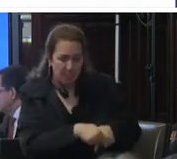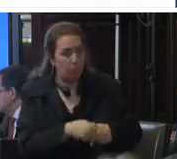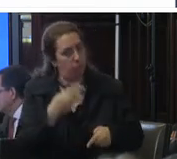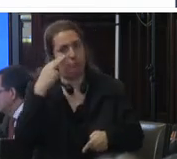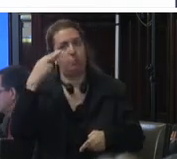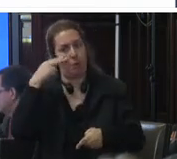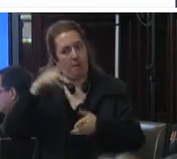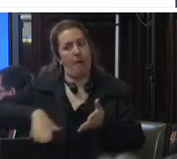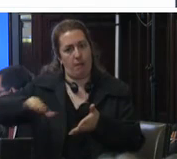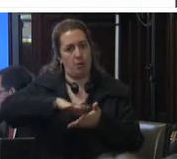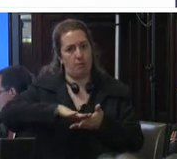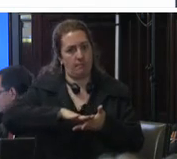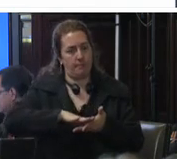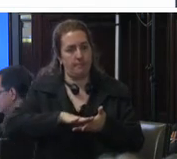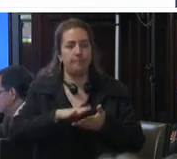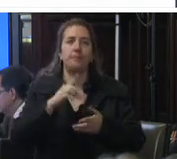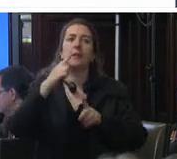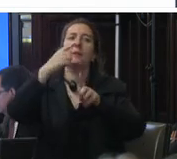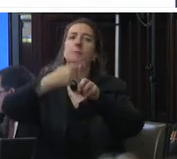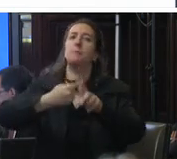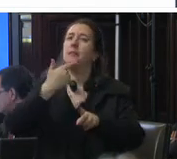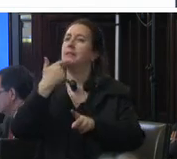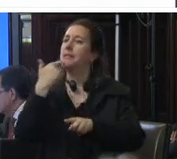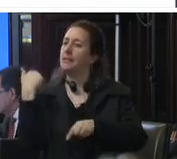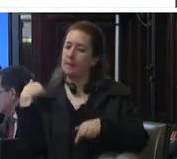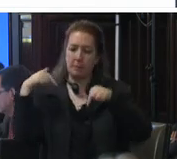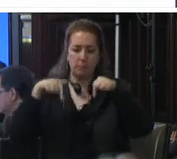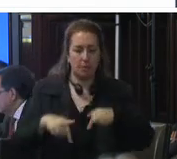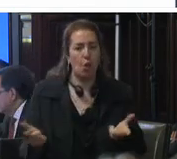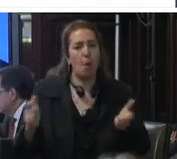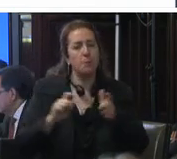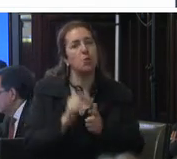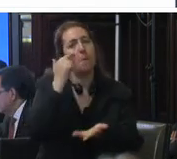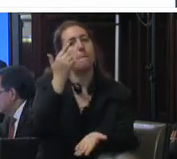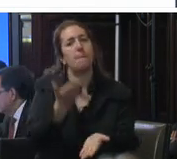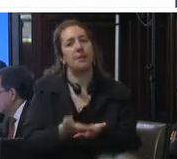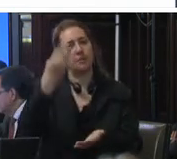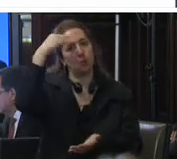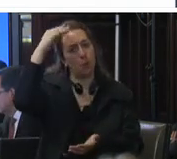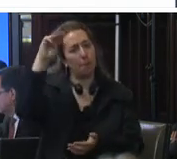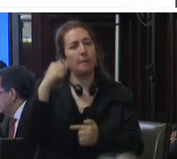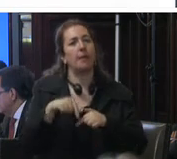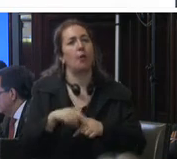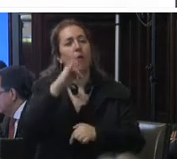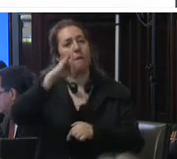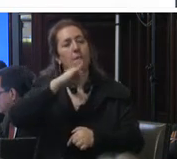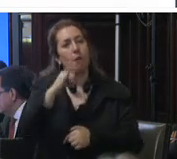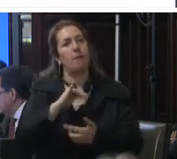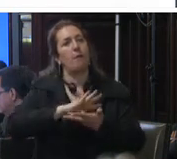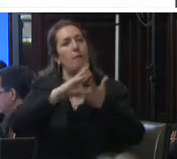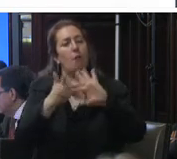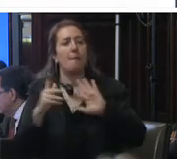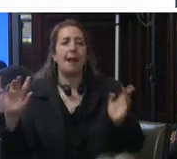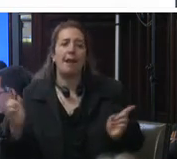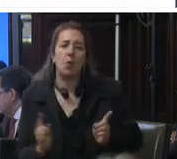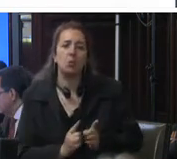el pasado mes de septiembre esta ilustre comisión presentó en méxico el informe sobre medidas dirigidas a reducir el uso de la